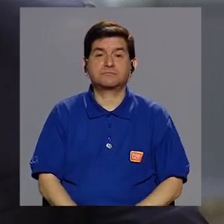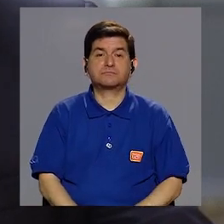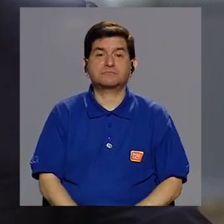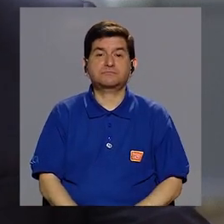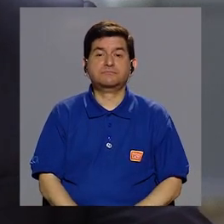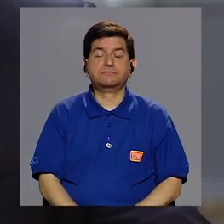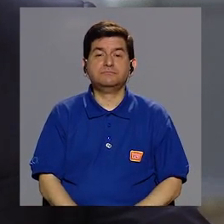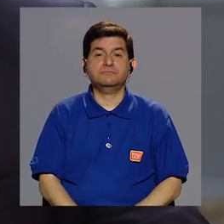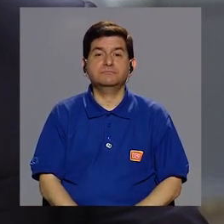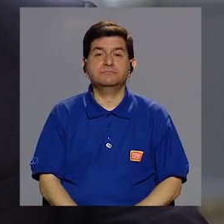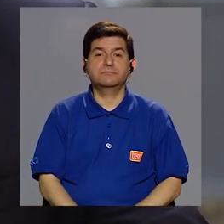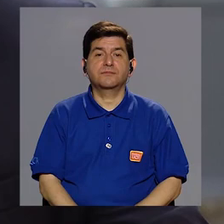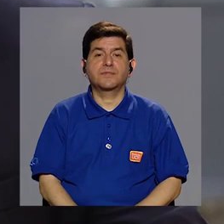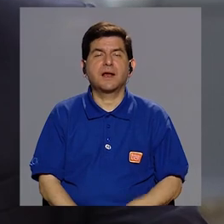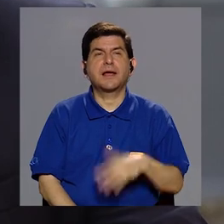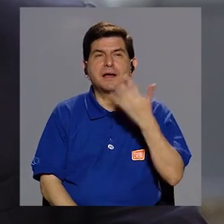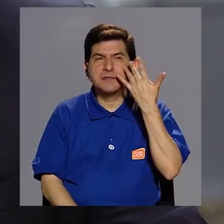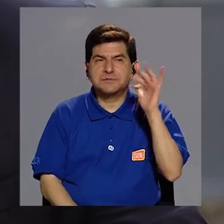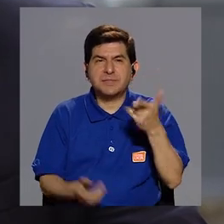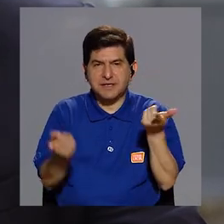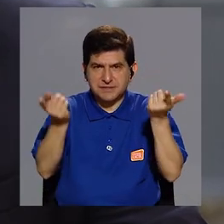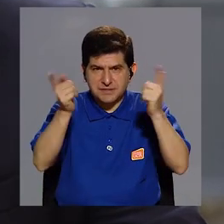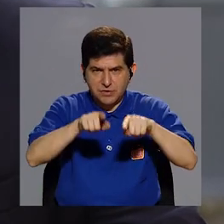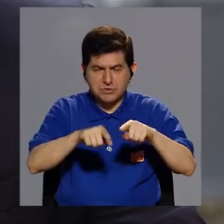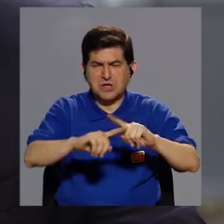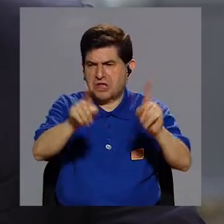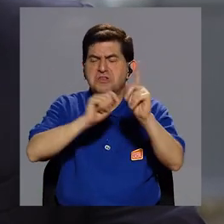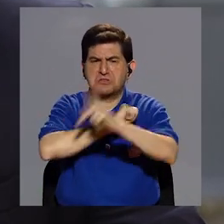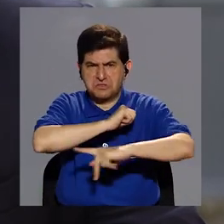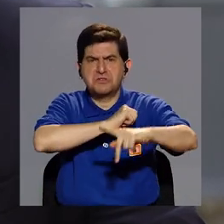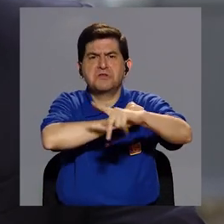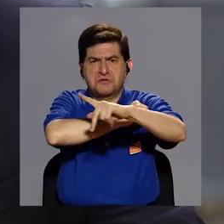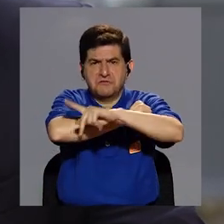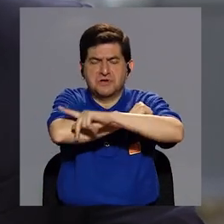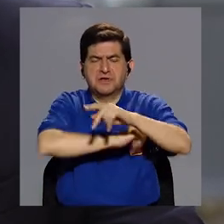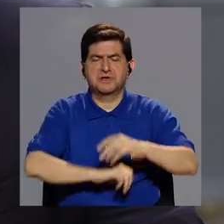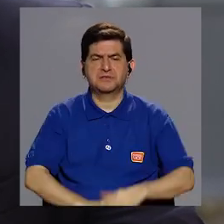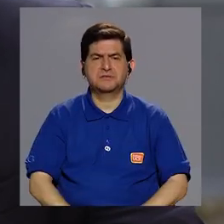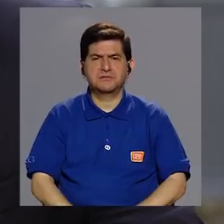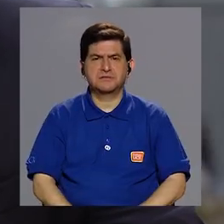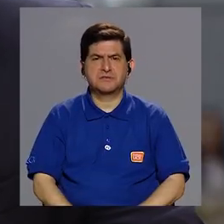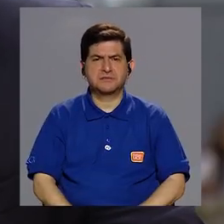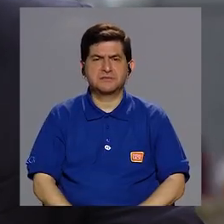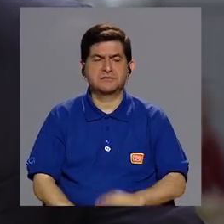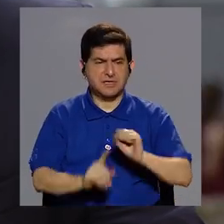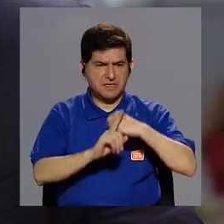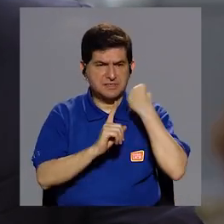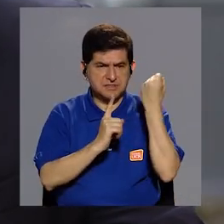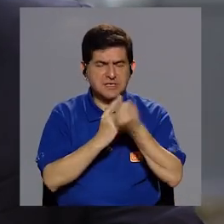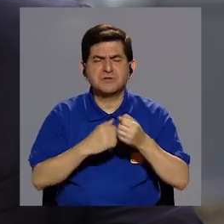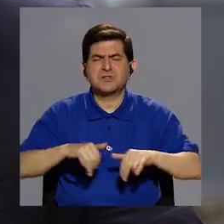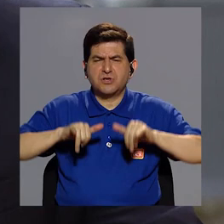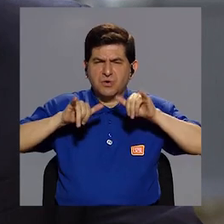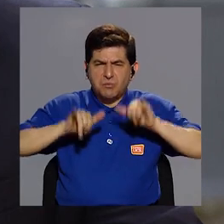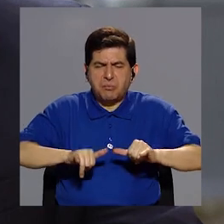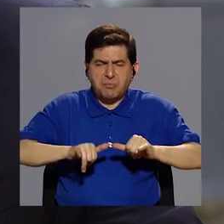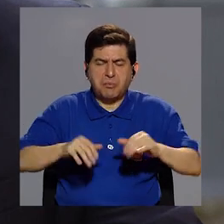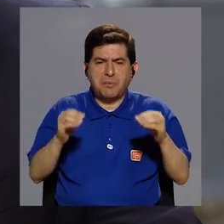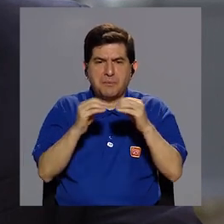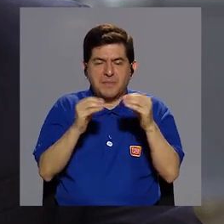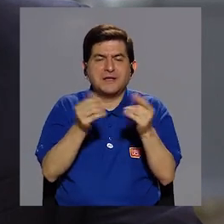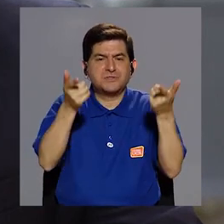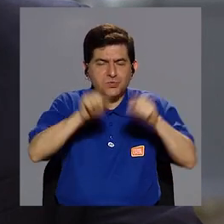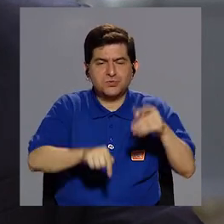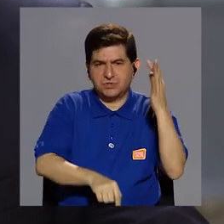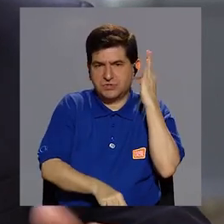lo cual, por cierto, es similar a lo que ocurre en muchos países, que el sedentarismo es mayor